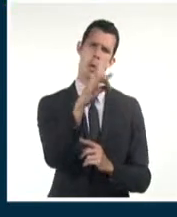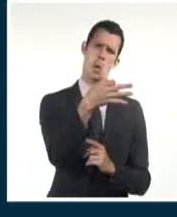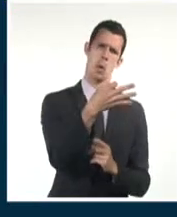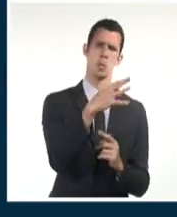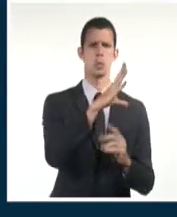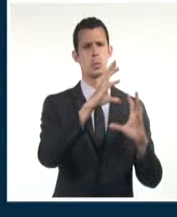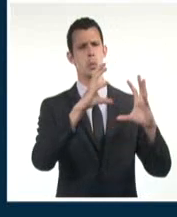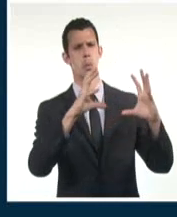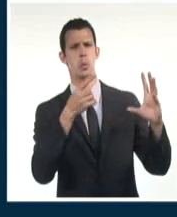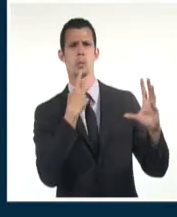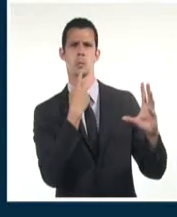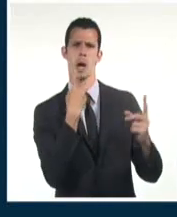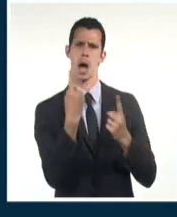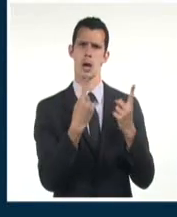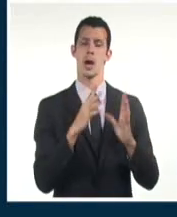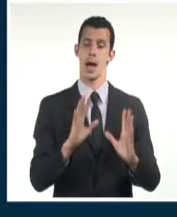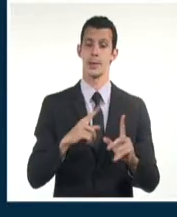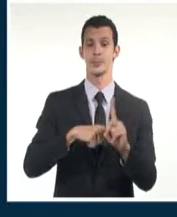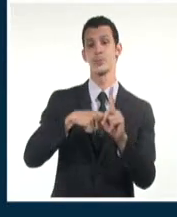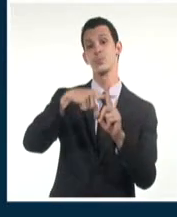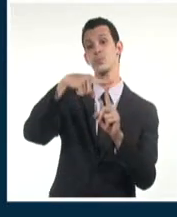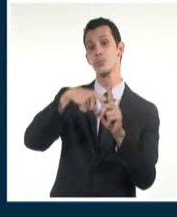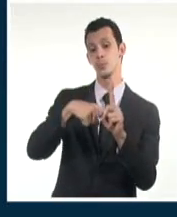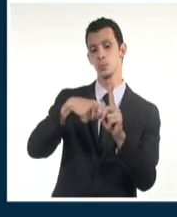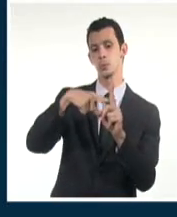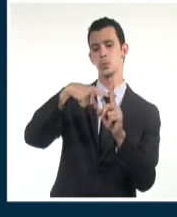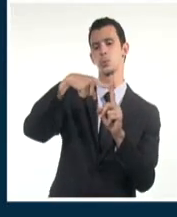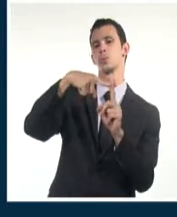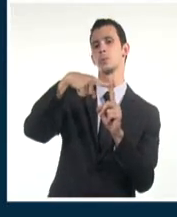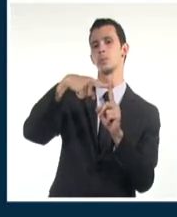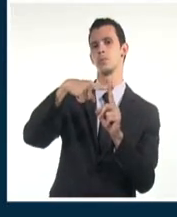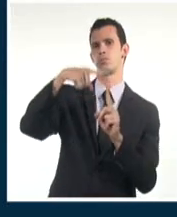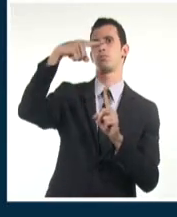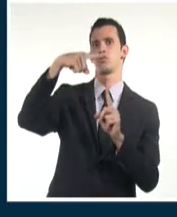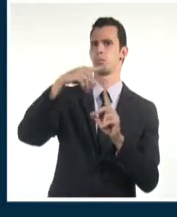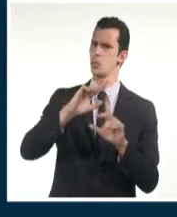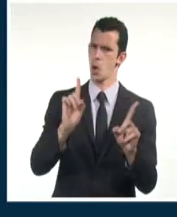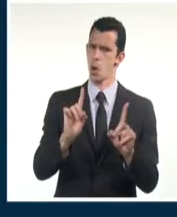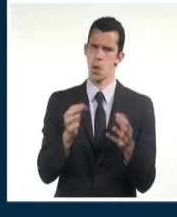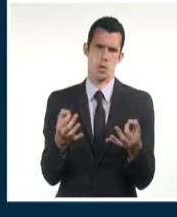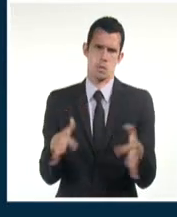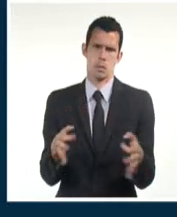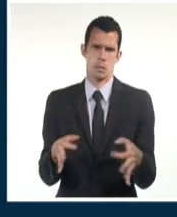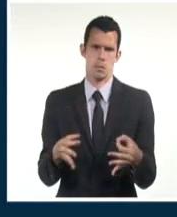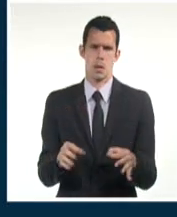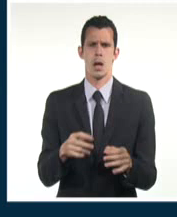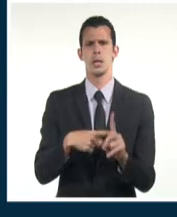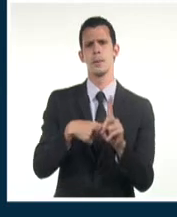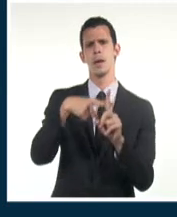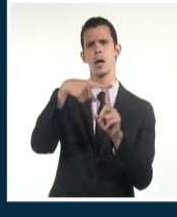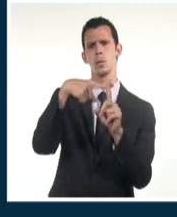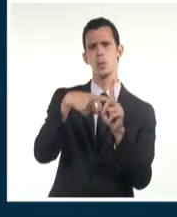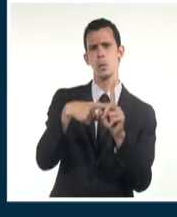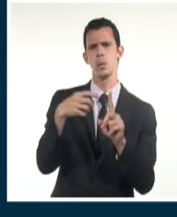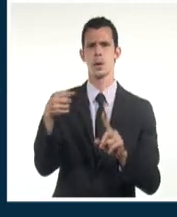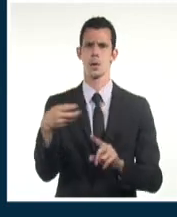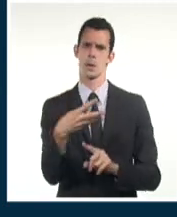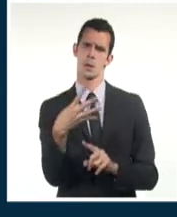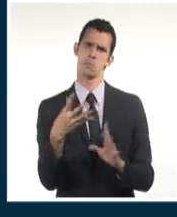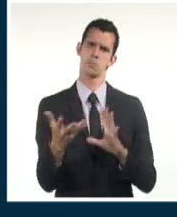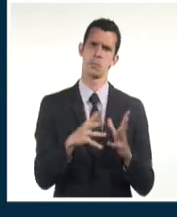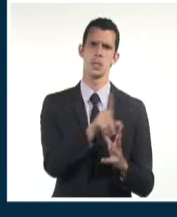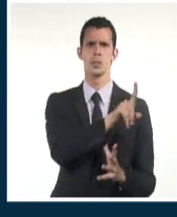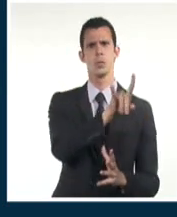las temperaturas elevadas pero no excesivamente elevadas las temperaturas mínimas de la madrugada, ligeramente frescas, valores